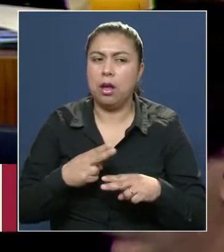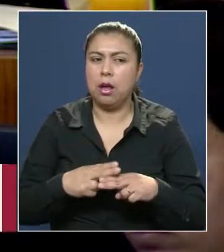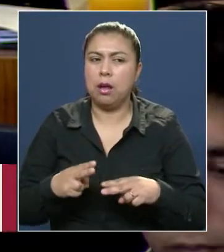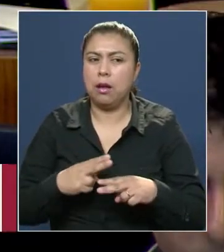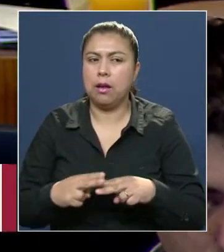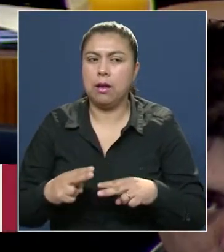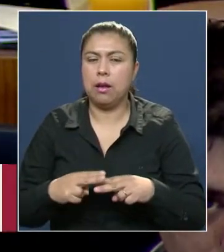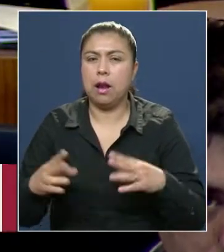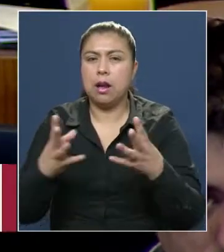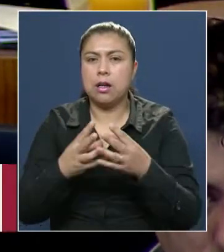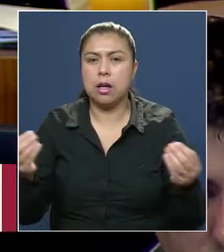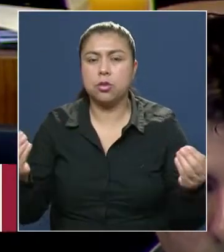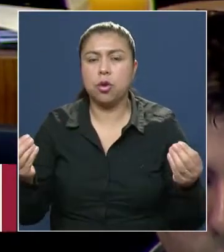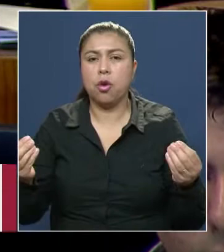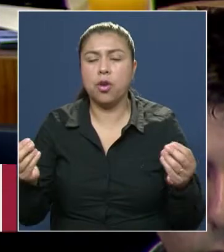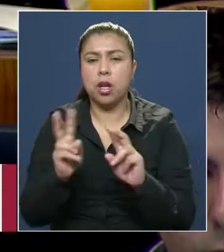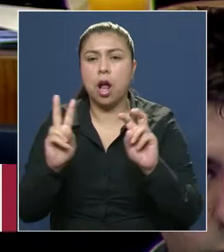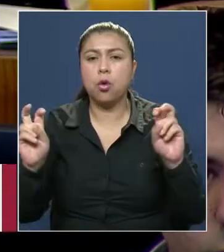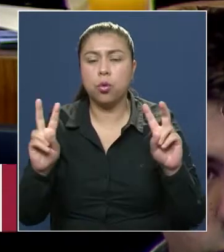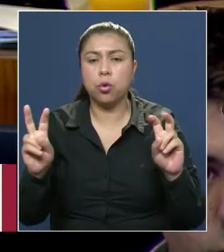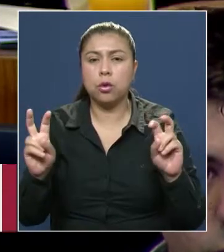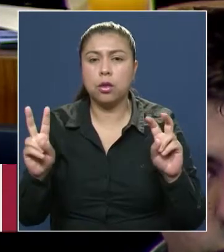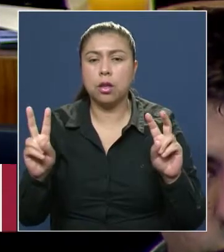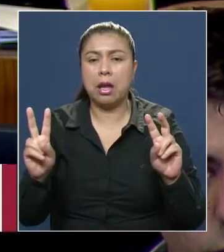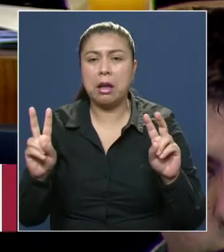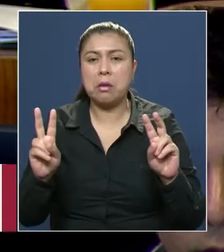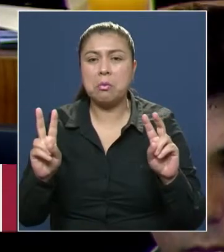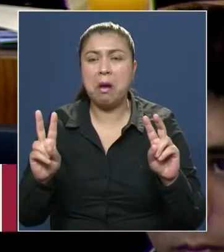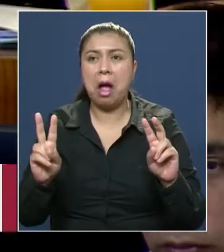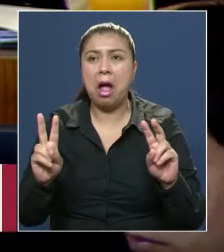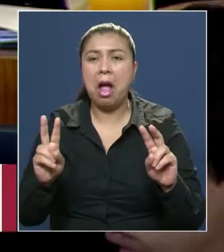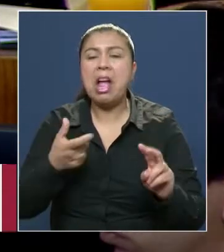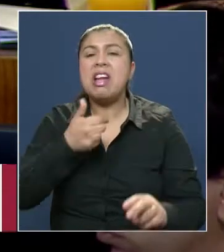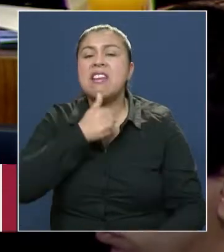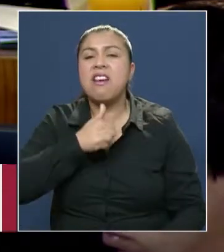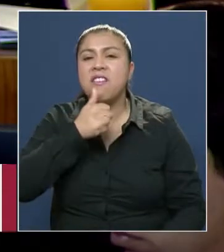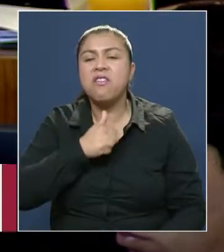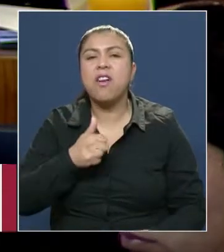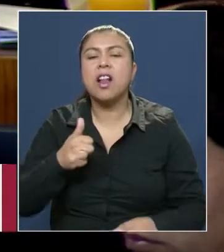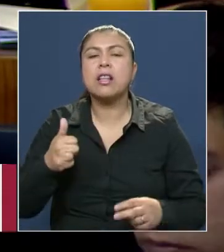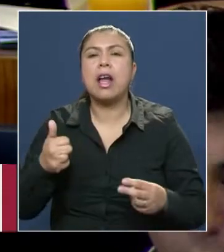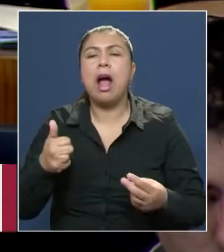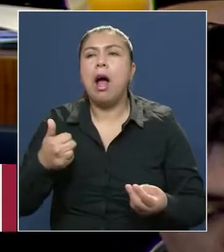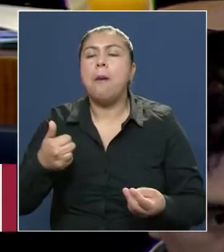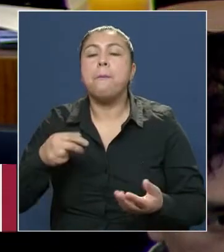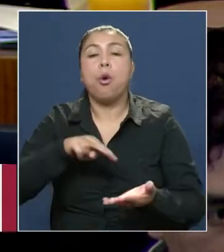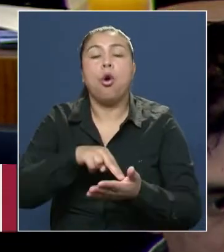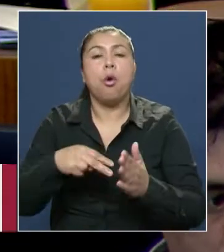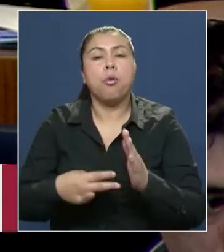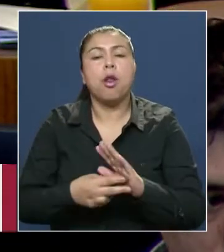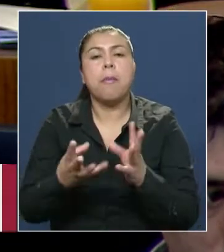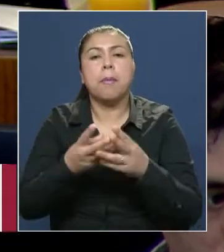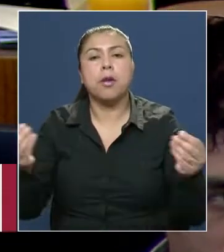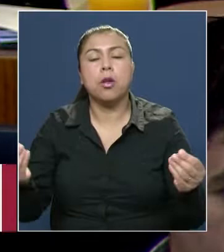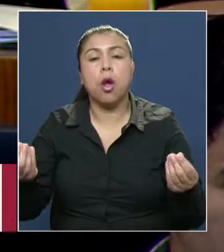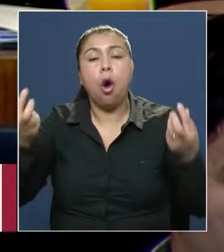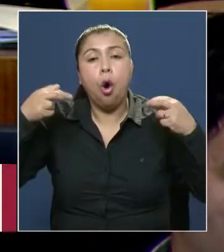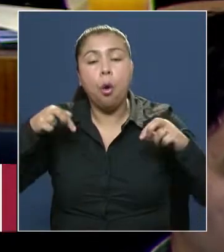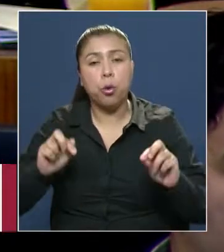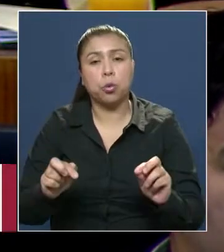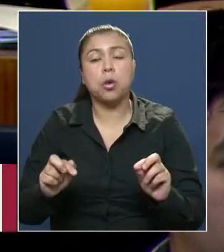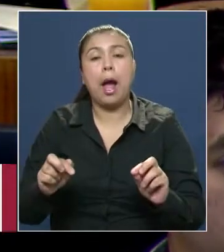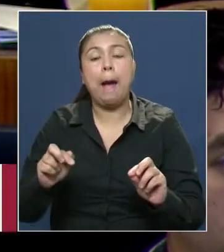ir resolviendo aquellos aspectos que seguimos estando en deuda o que creemos que hay una problemática por resolver u oportunidades por